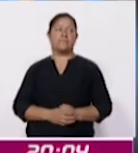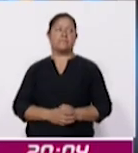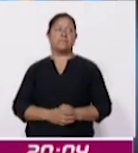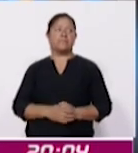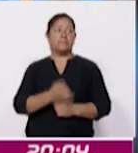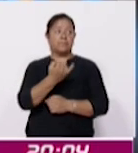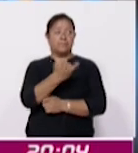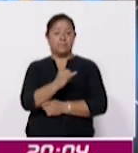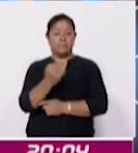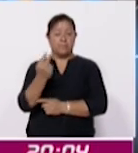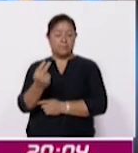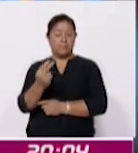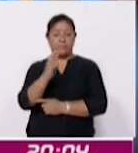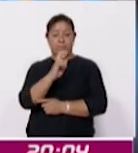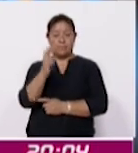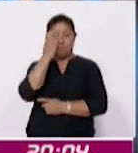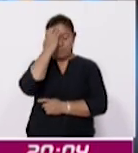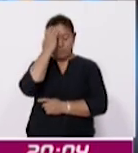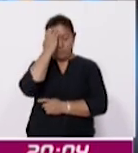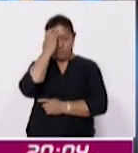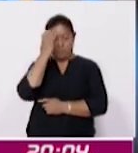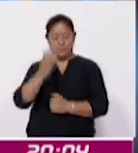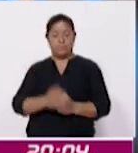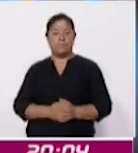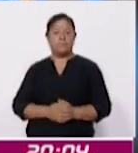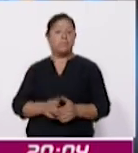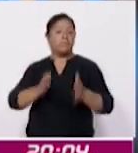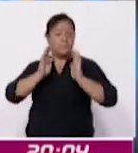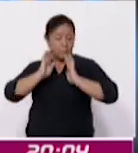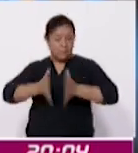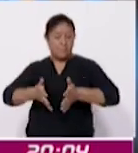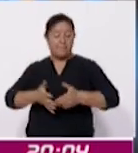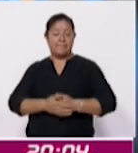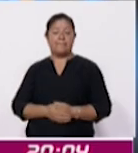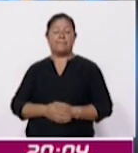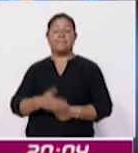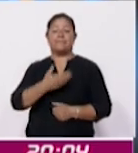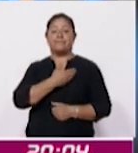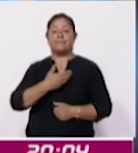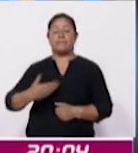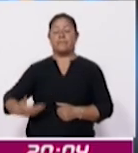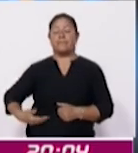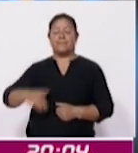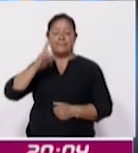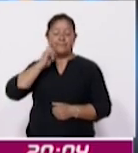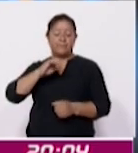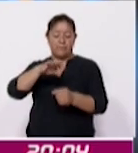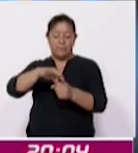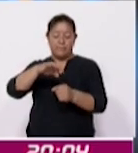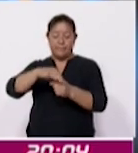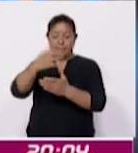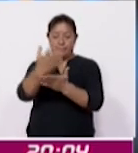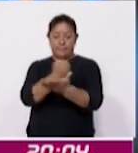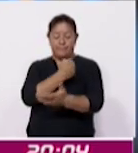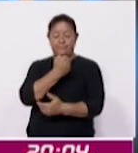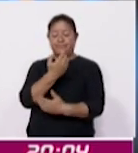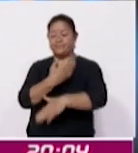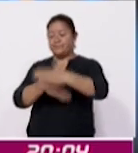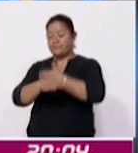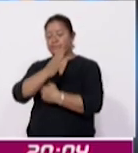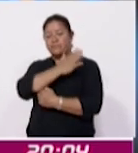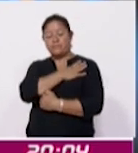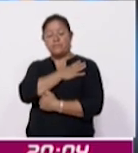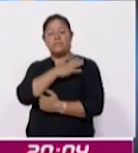2 de junio reconocemos que la presidenta electa, la doctora Claudia Sheinbaum, ganó con un 60